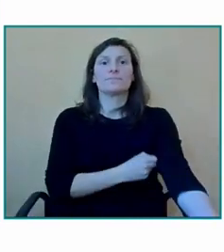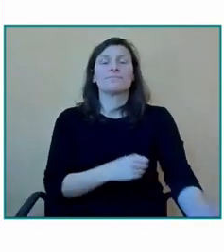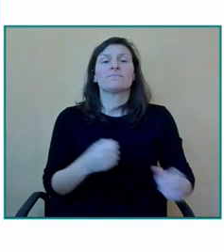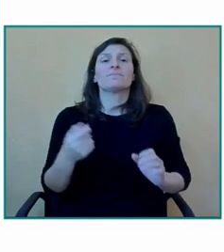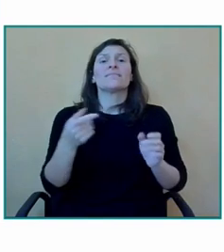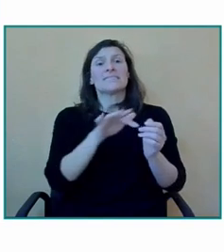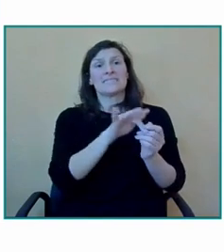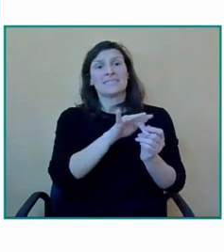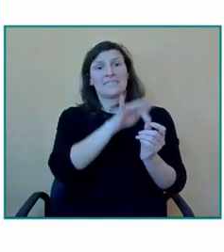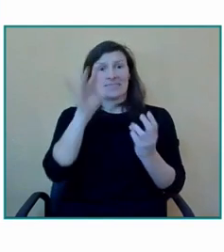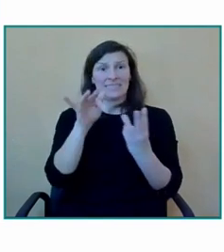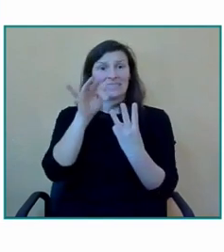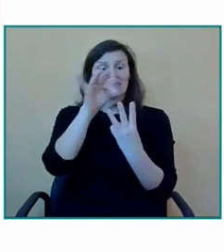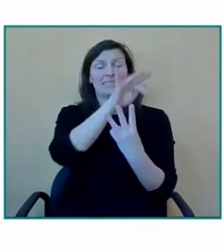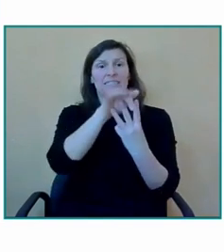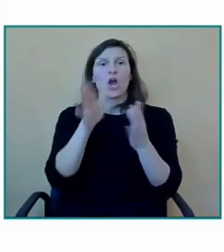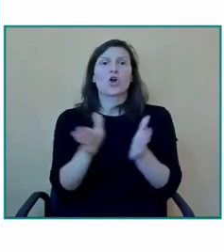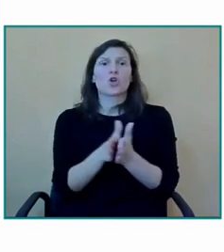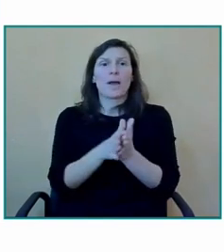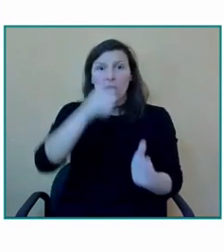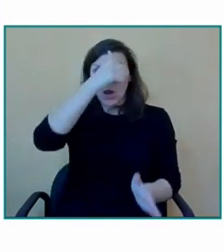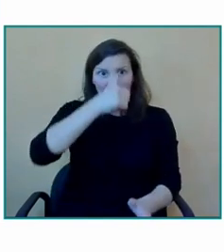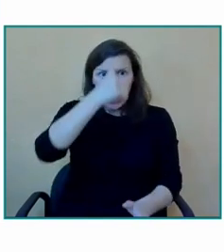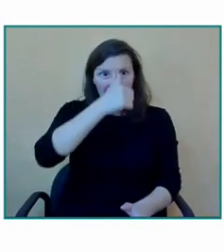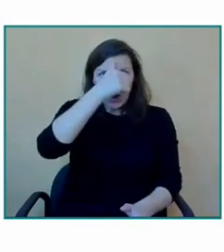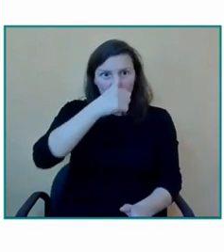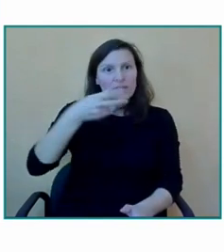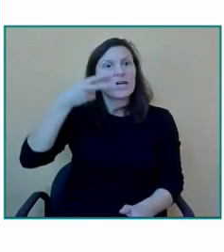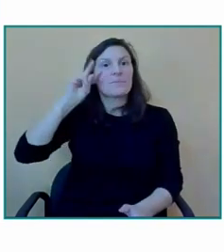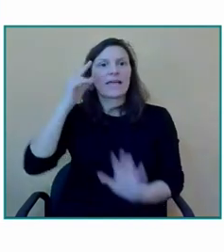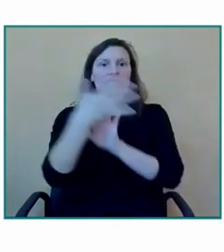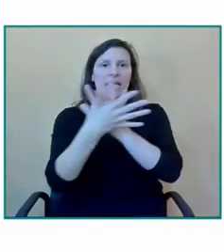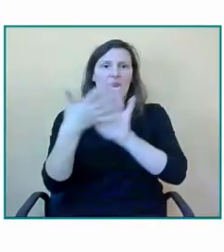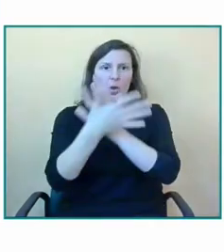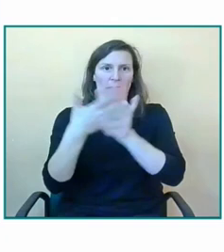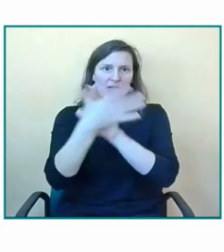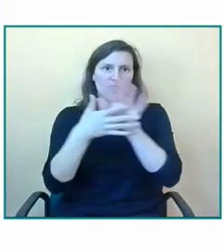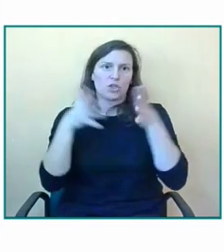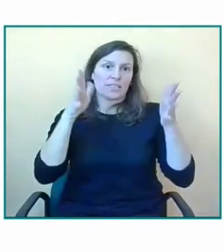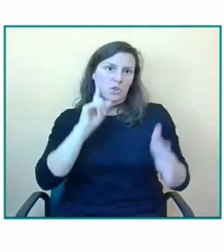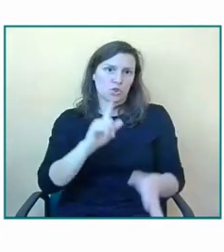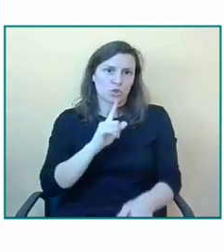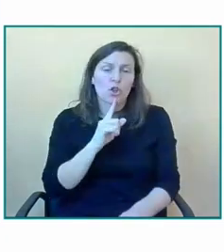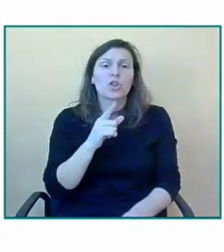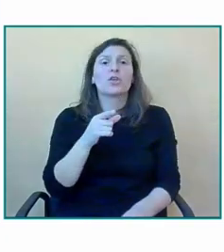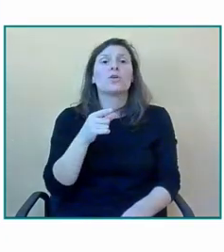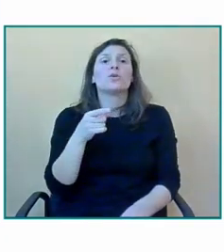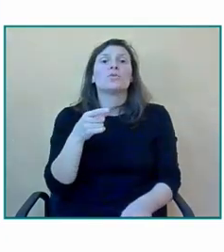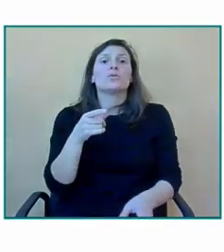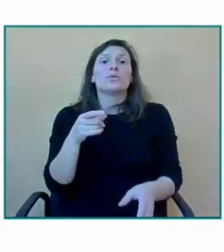signos también al compañero Eugenio Albarrán asesor especialista en lengua de signos